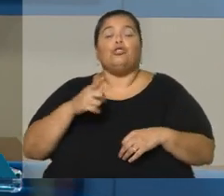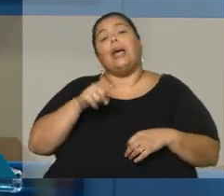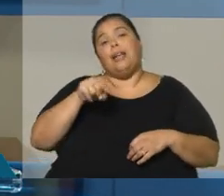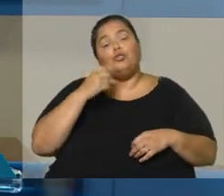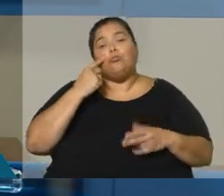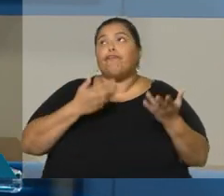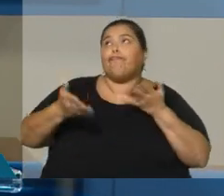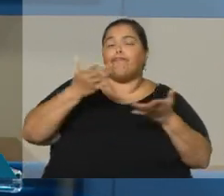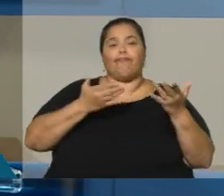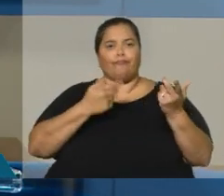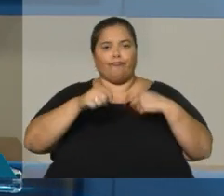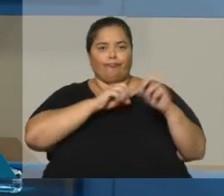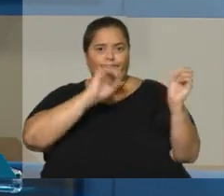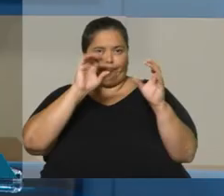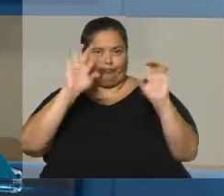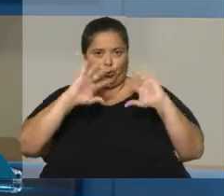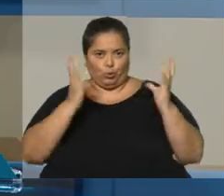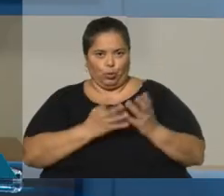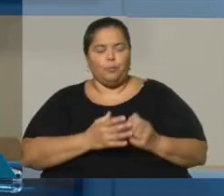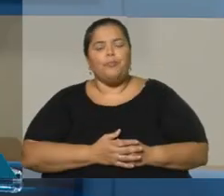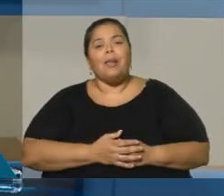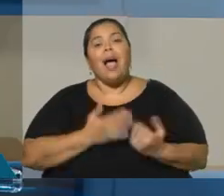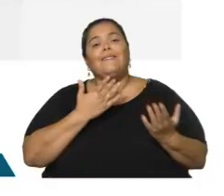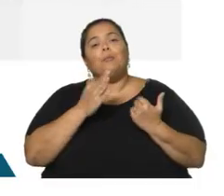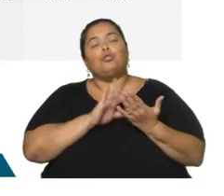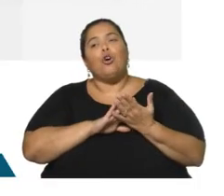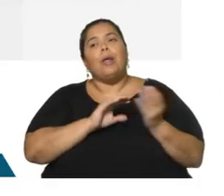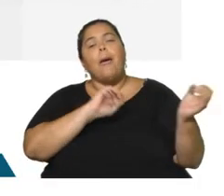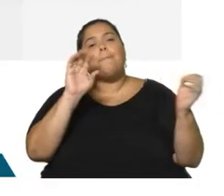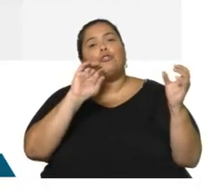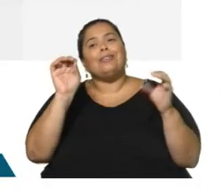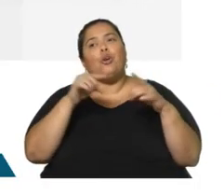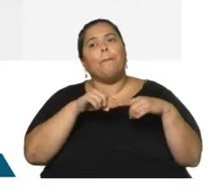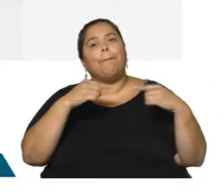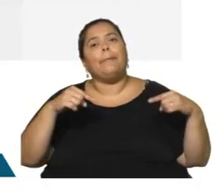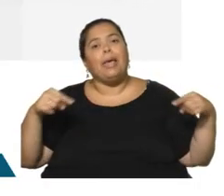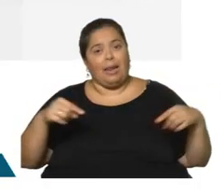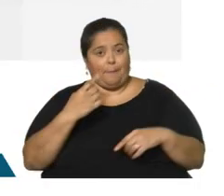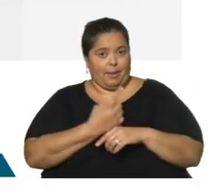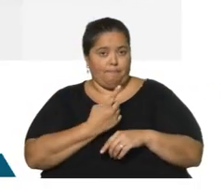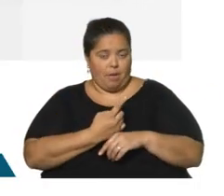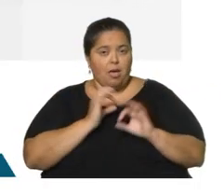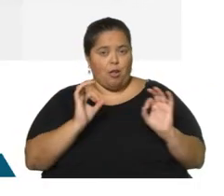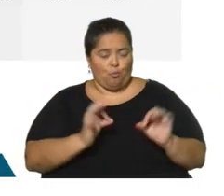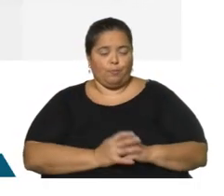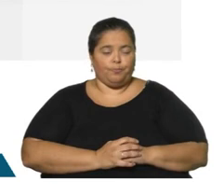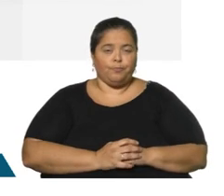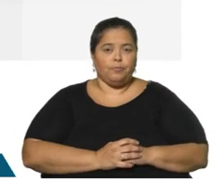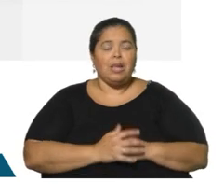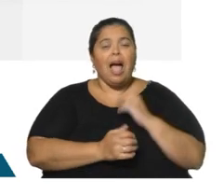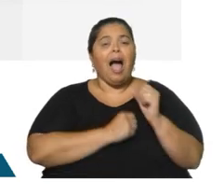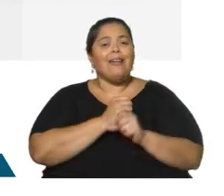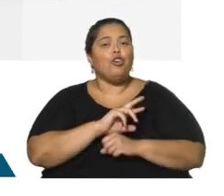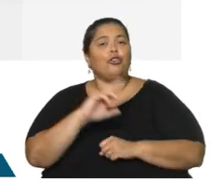Hablemos primero de las exportaciones de bienes y en esta primera placa vamos poniéndonos en contexto. Año récord,